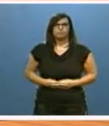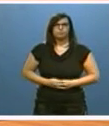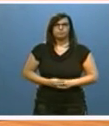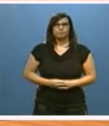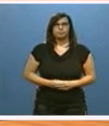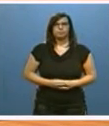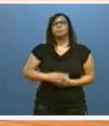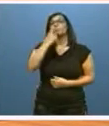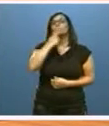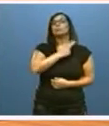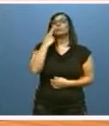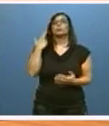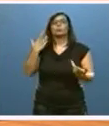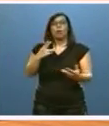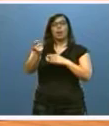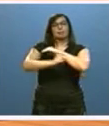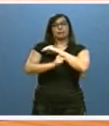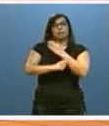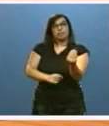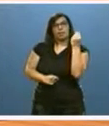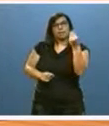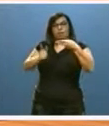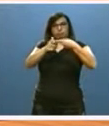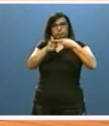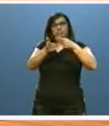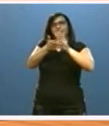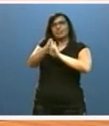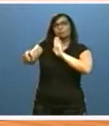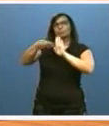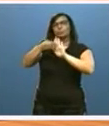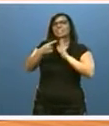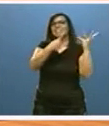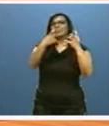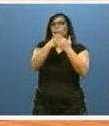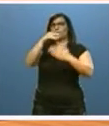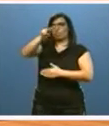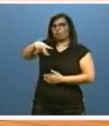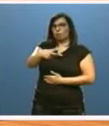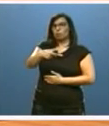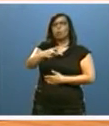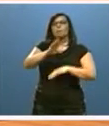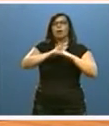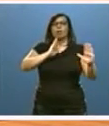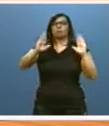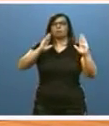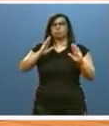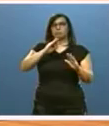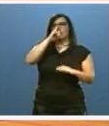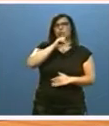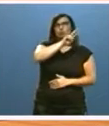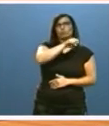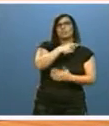El compromiso era que la nueva estrategia contemplara al menos un importe de 600 millones de euros para su periodo de vigencia 2016